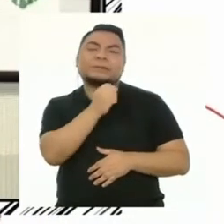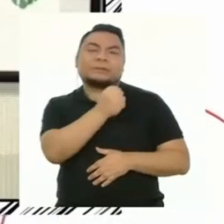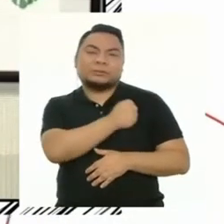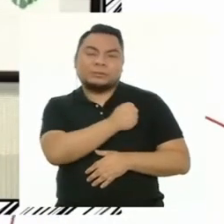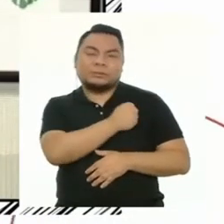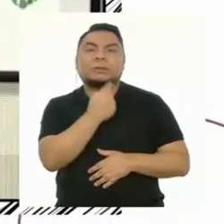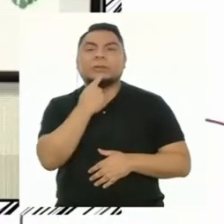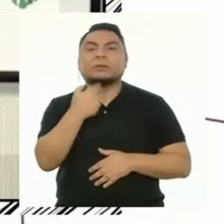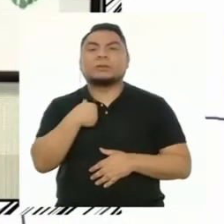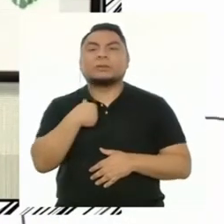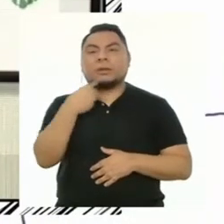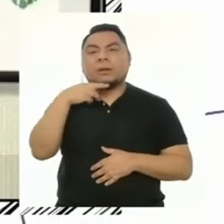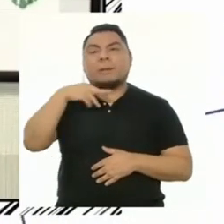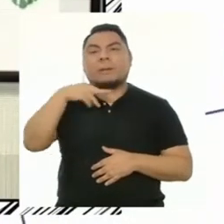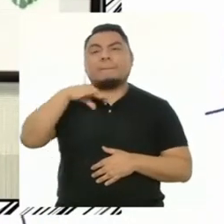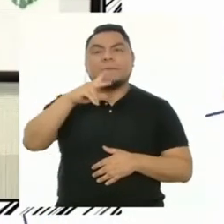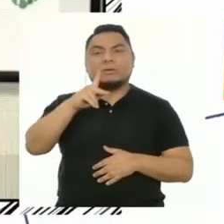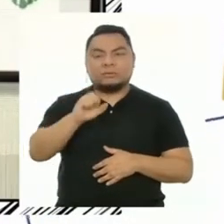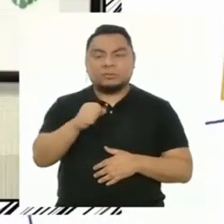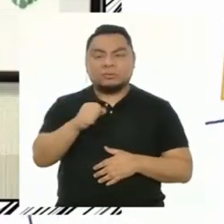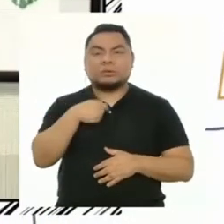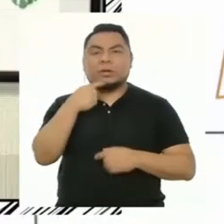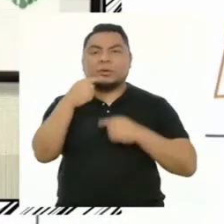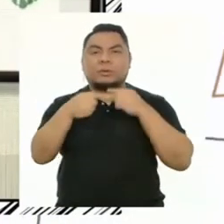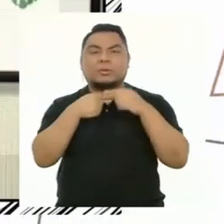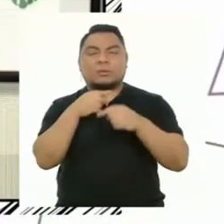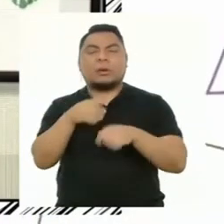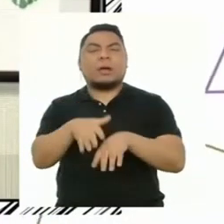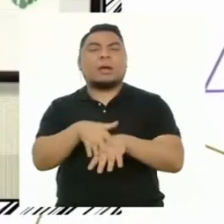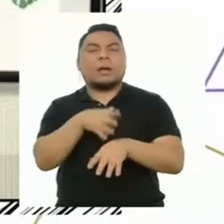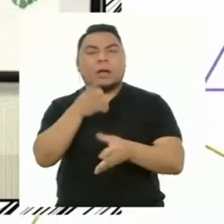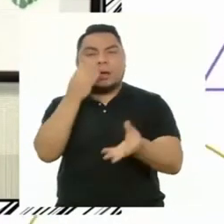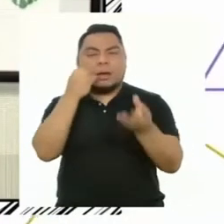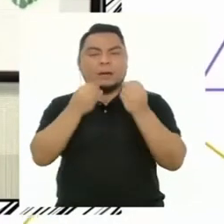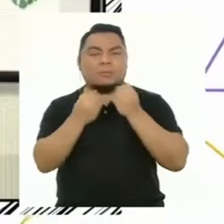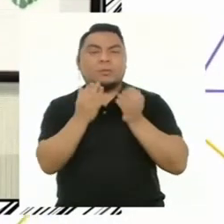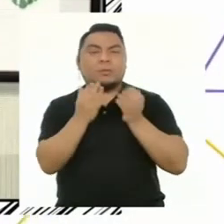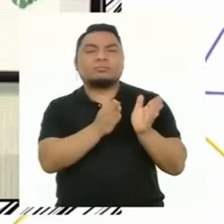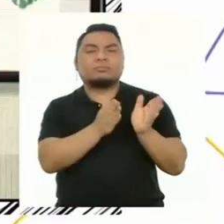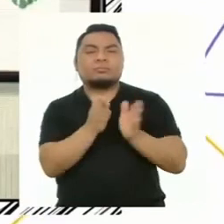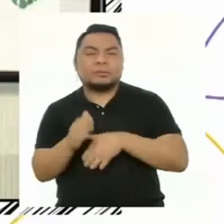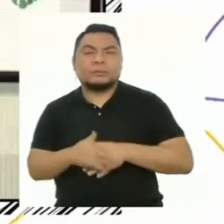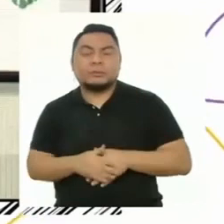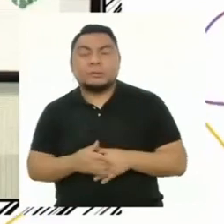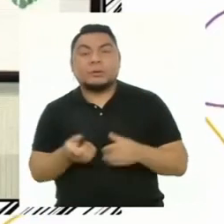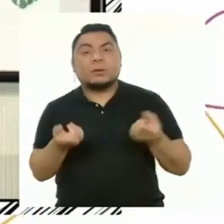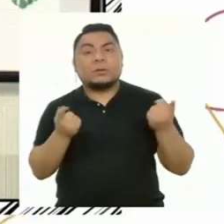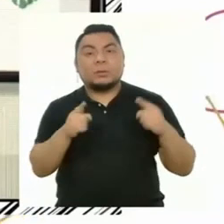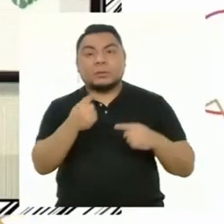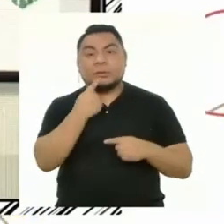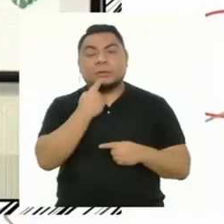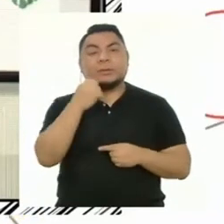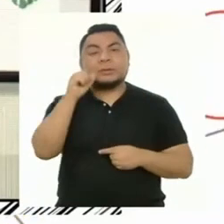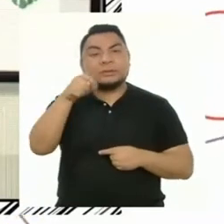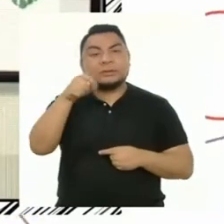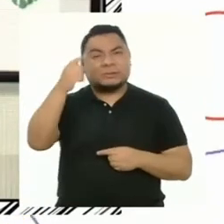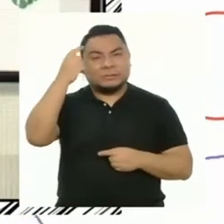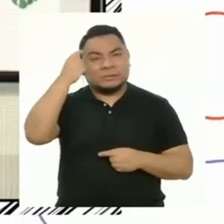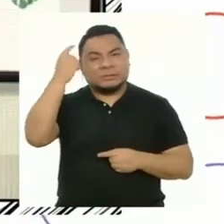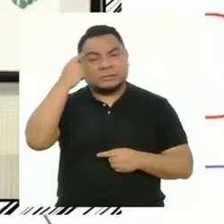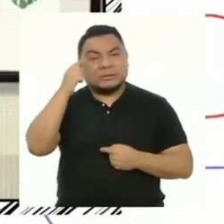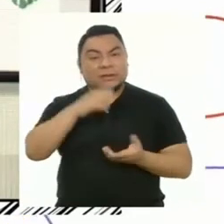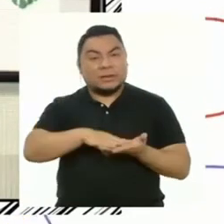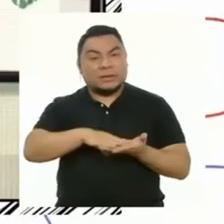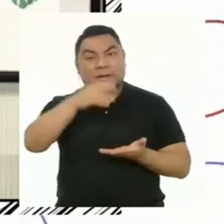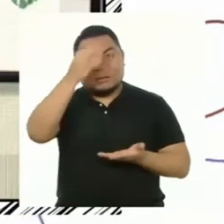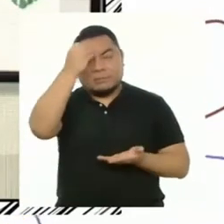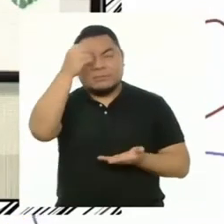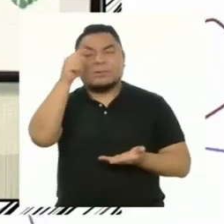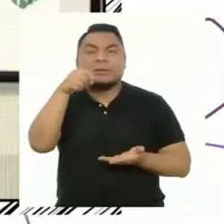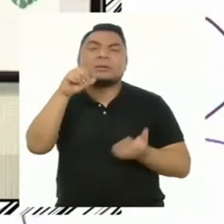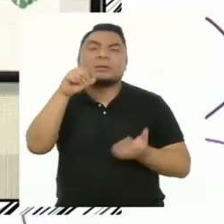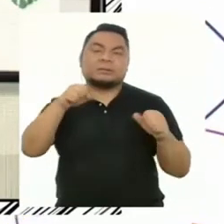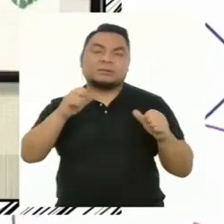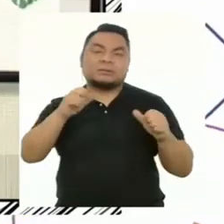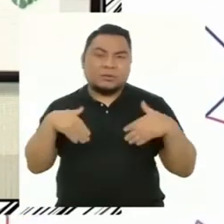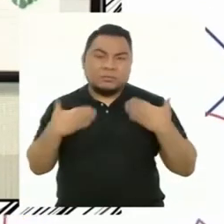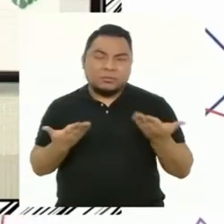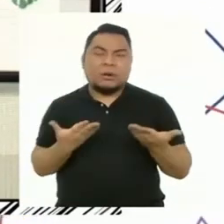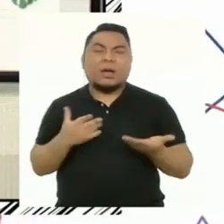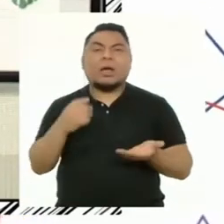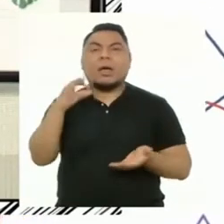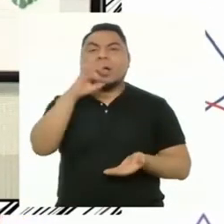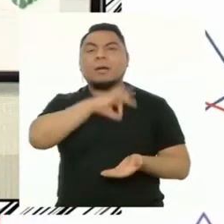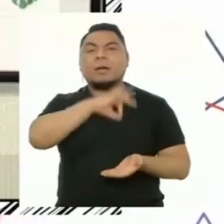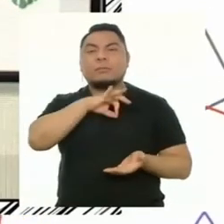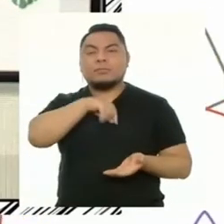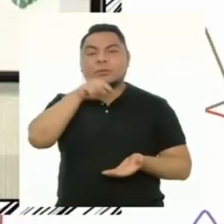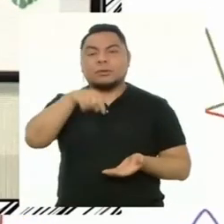Padilla y les voy a hablar sobre los estilos y ritmos de aprendizaje. Cuando se es consciente de la forma en que se aprende, se puede ser capaz